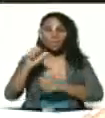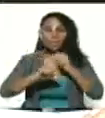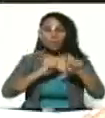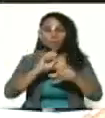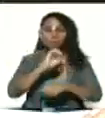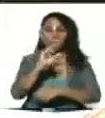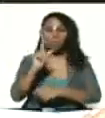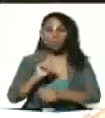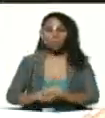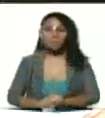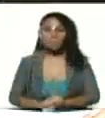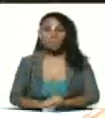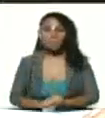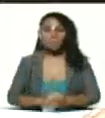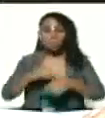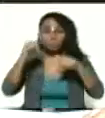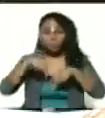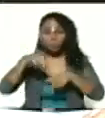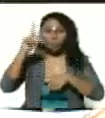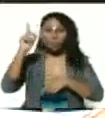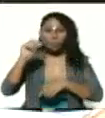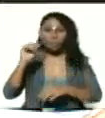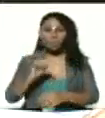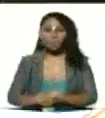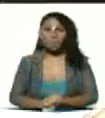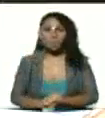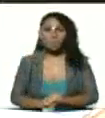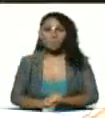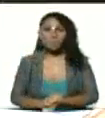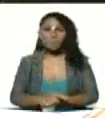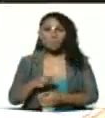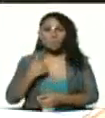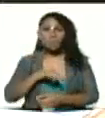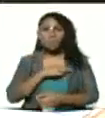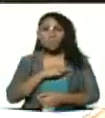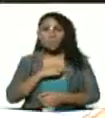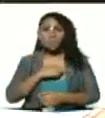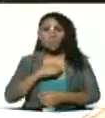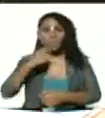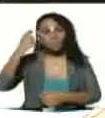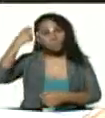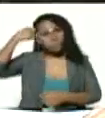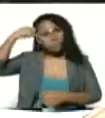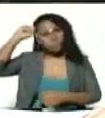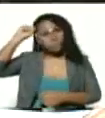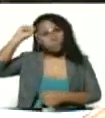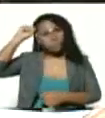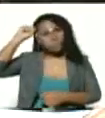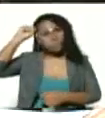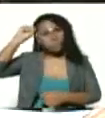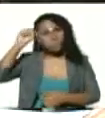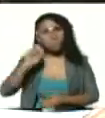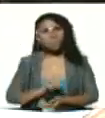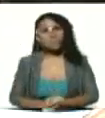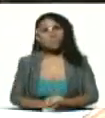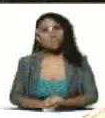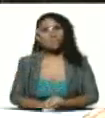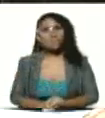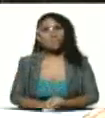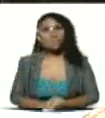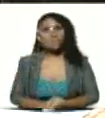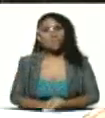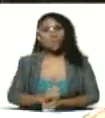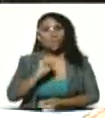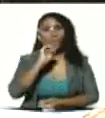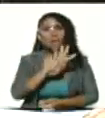Hoy también estamos recordando los